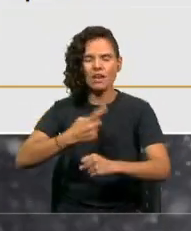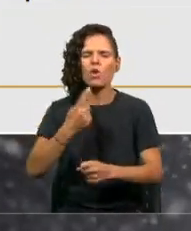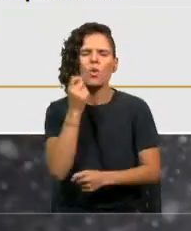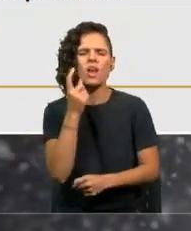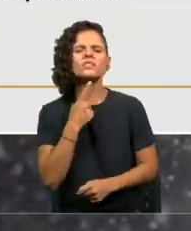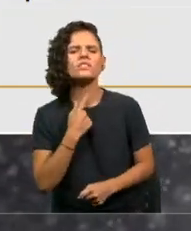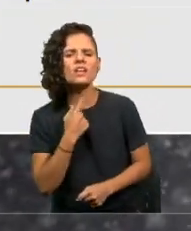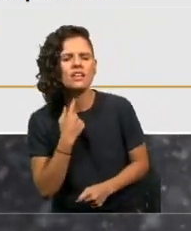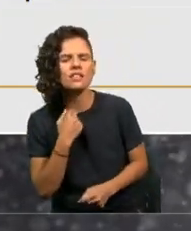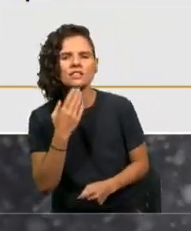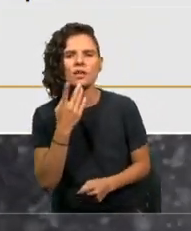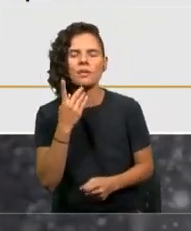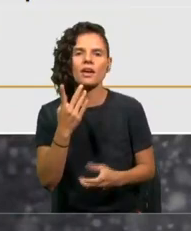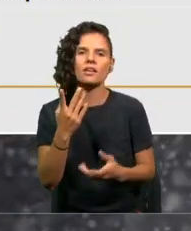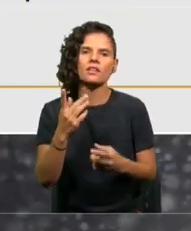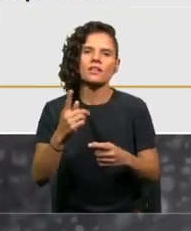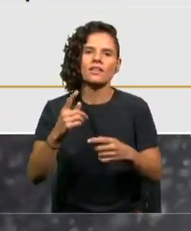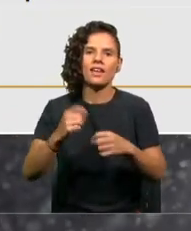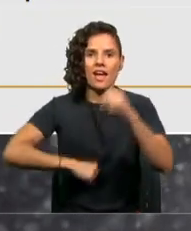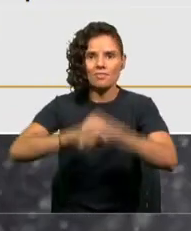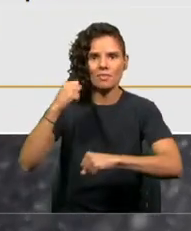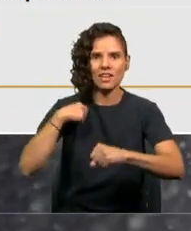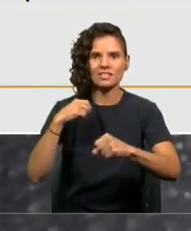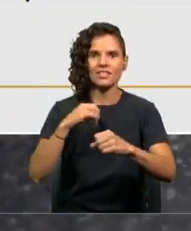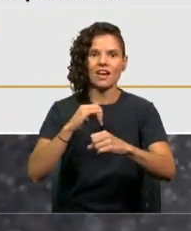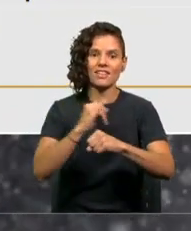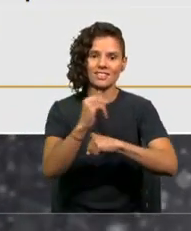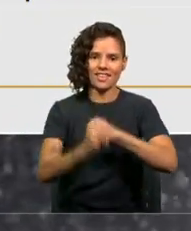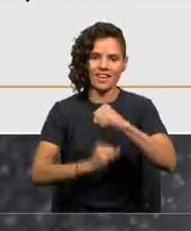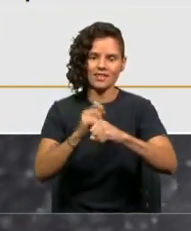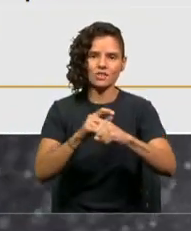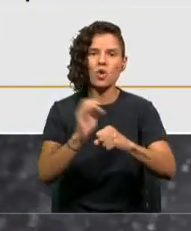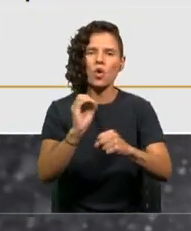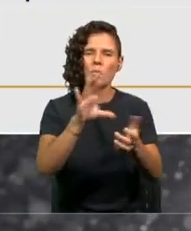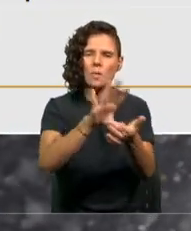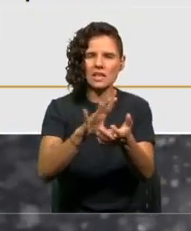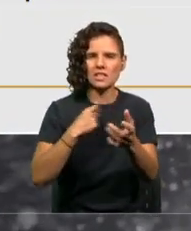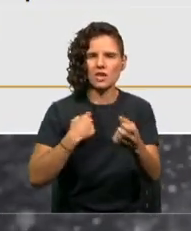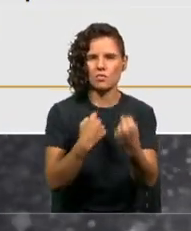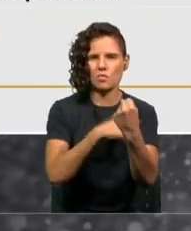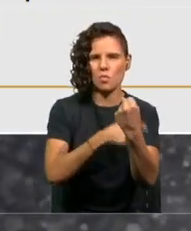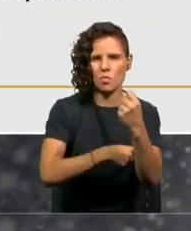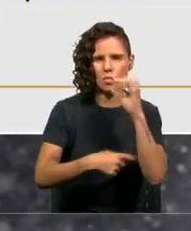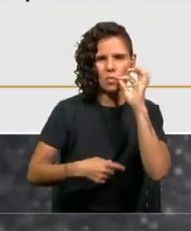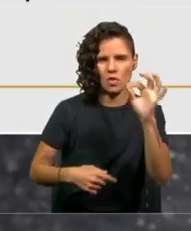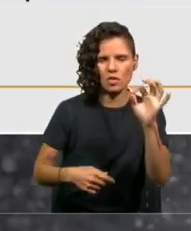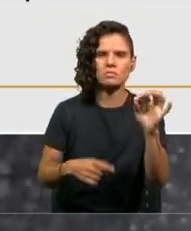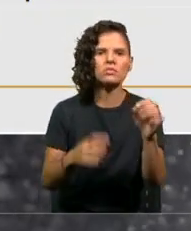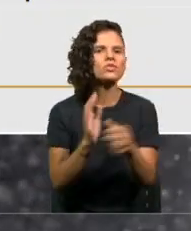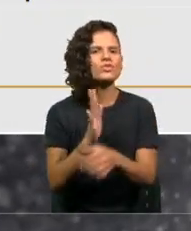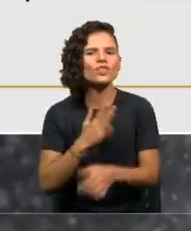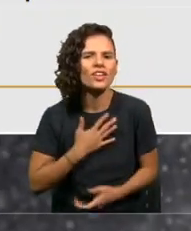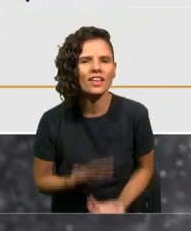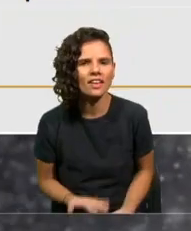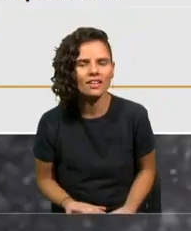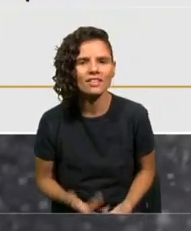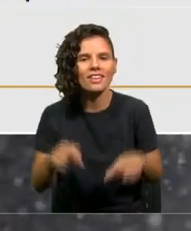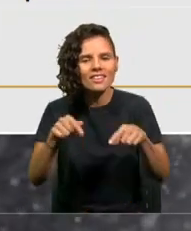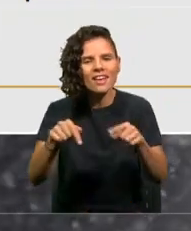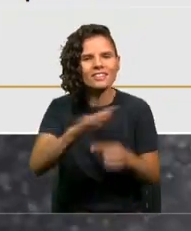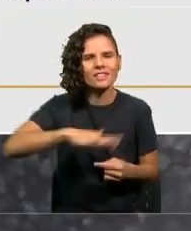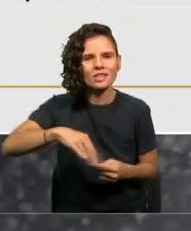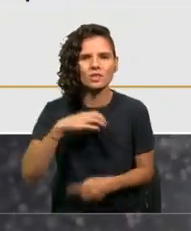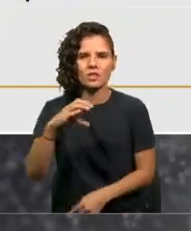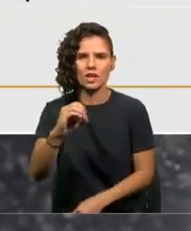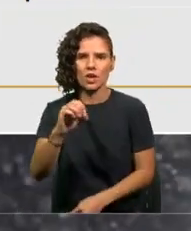las transnacionales, los países más poderosos, no quieren. Y es lo que ha sucedido con las COP. Donde ciertos